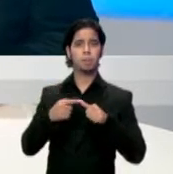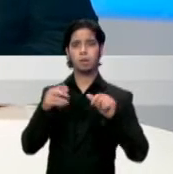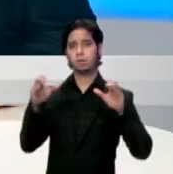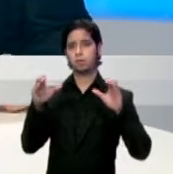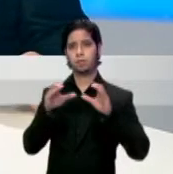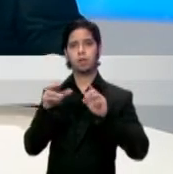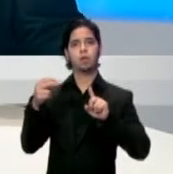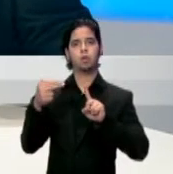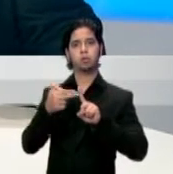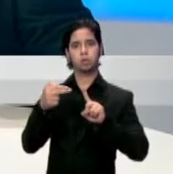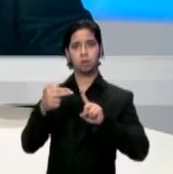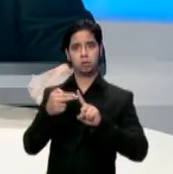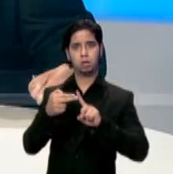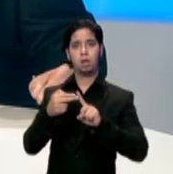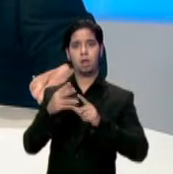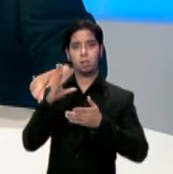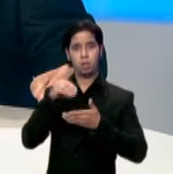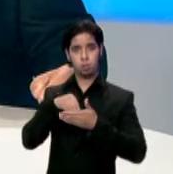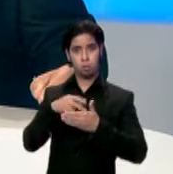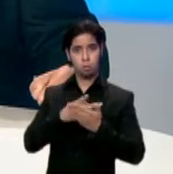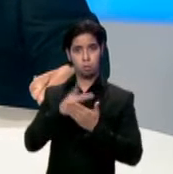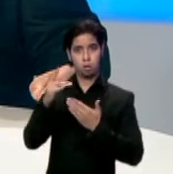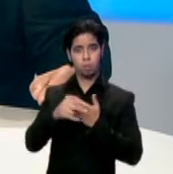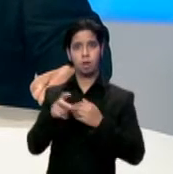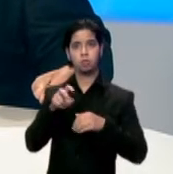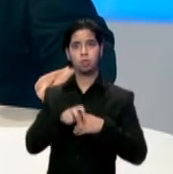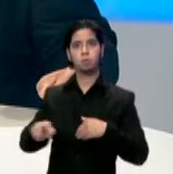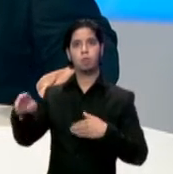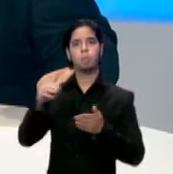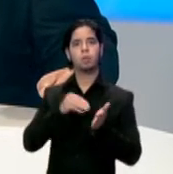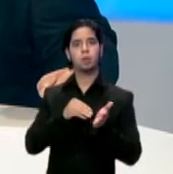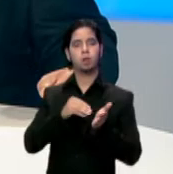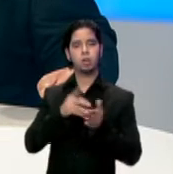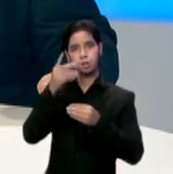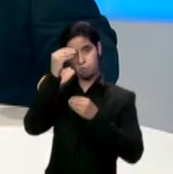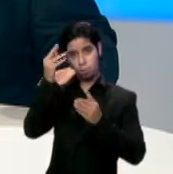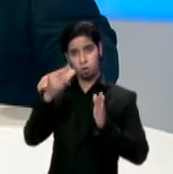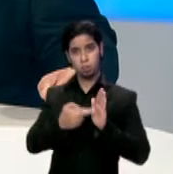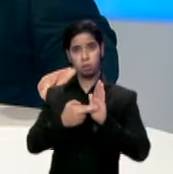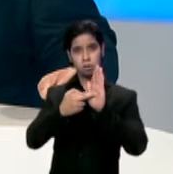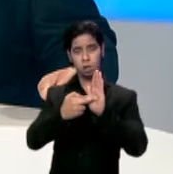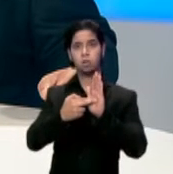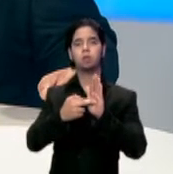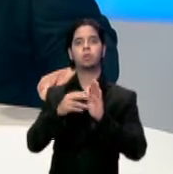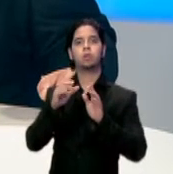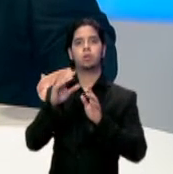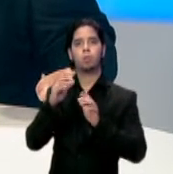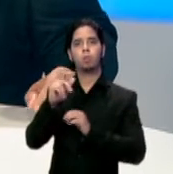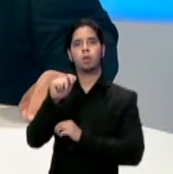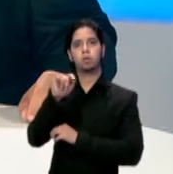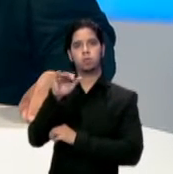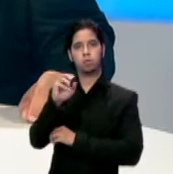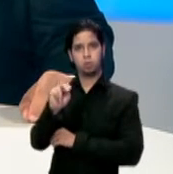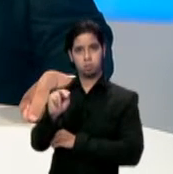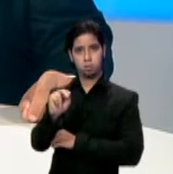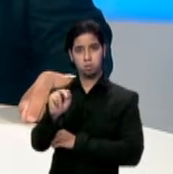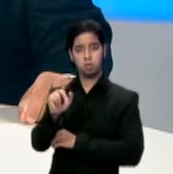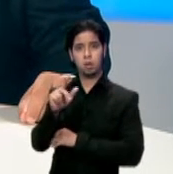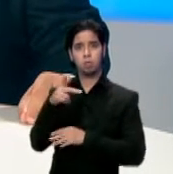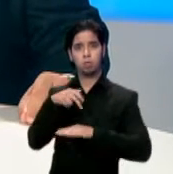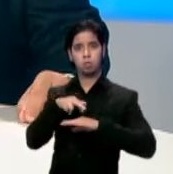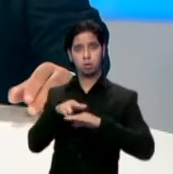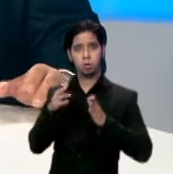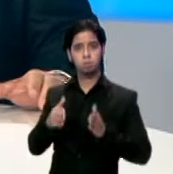certificación de hoteles bajo el programa de turismo médico. Así lo anunciaron los representantes de la Corporación de Turismo Médico para Puerto Rico y la Asociación